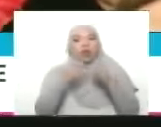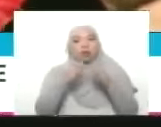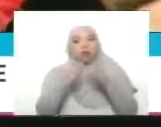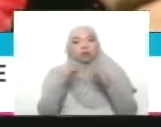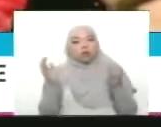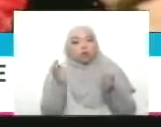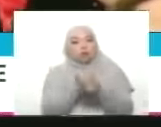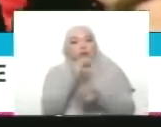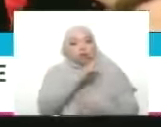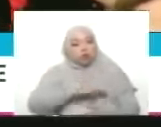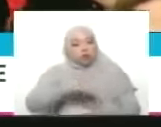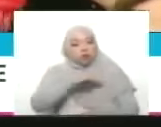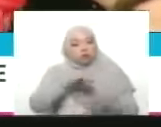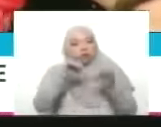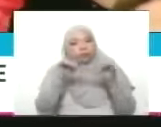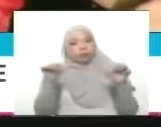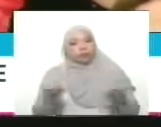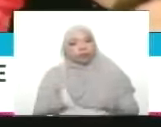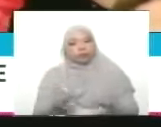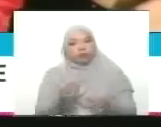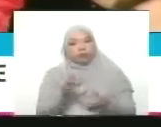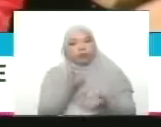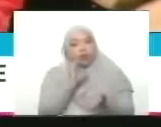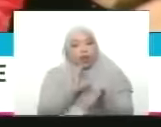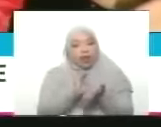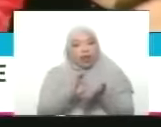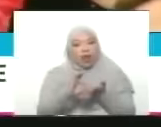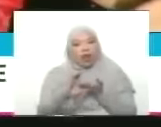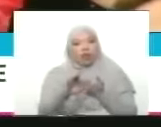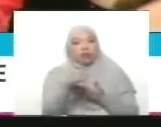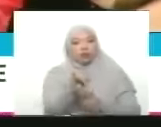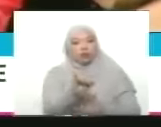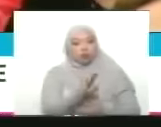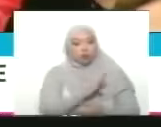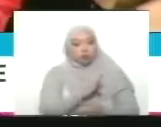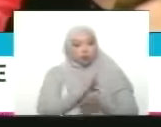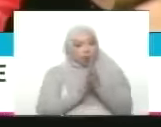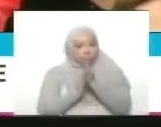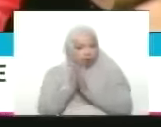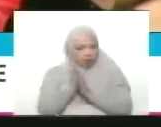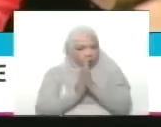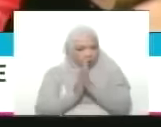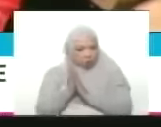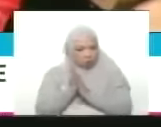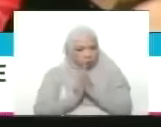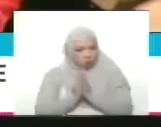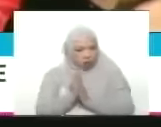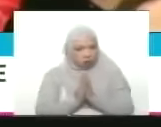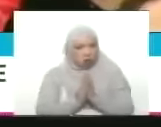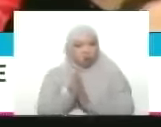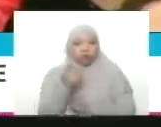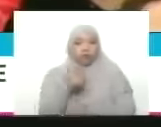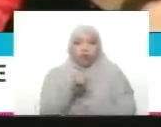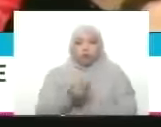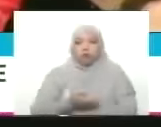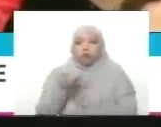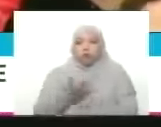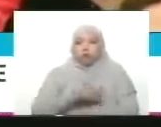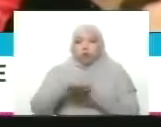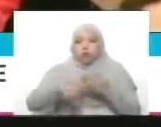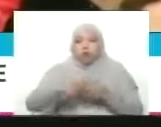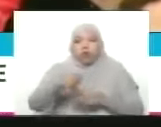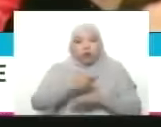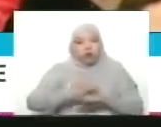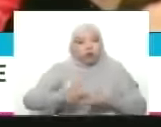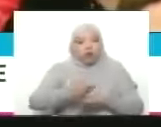encontrar a través de la misión espacio para el financiamiento de sus proyectos con preferente digamos consideración por parte de todo el